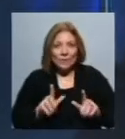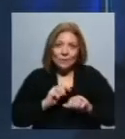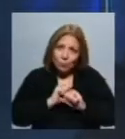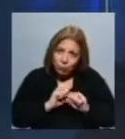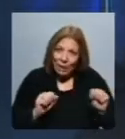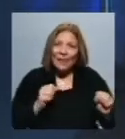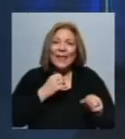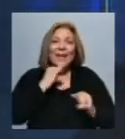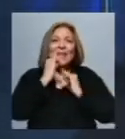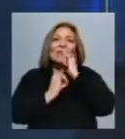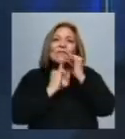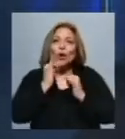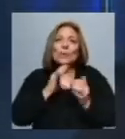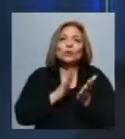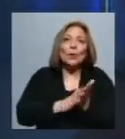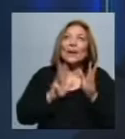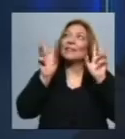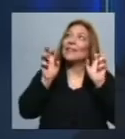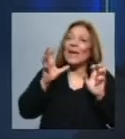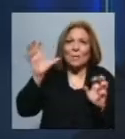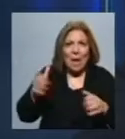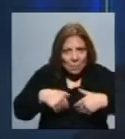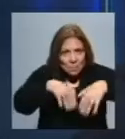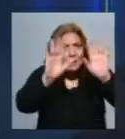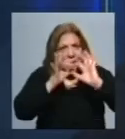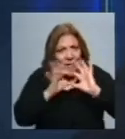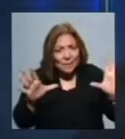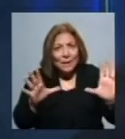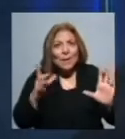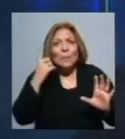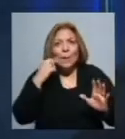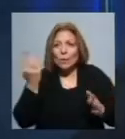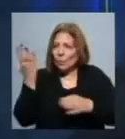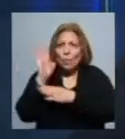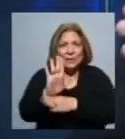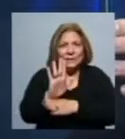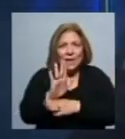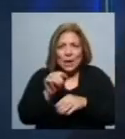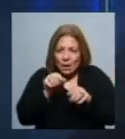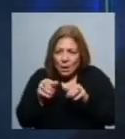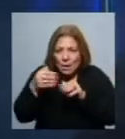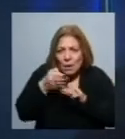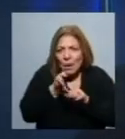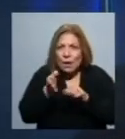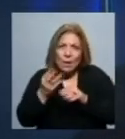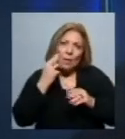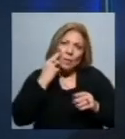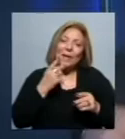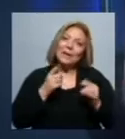informar sobre los hechos, claramente no se coarta el debate, pero sí tiene que, digamos,